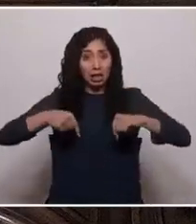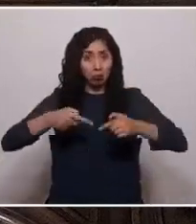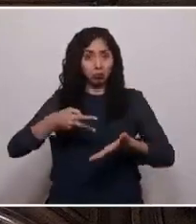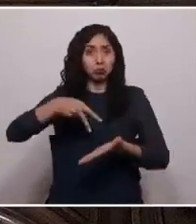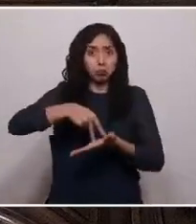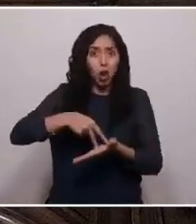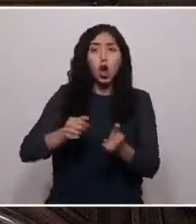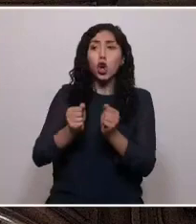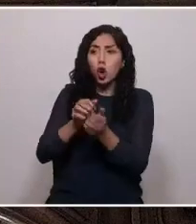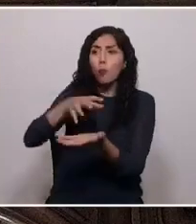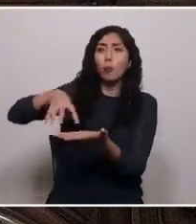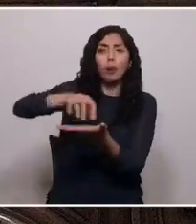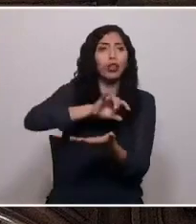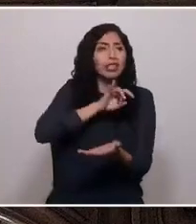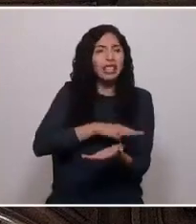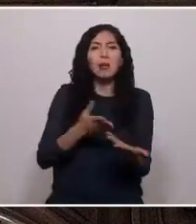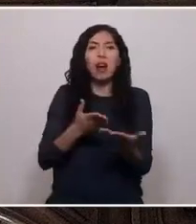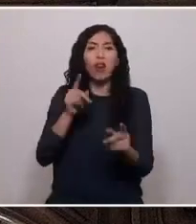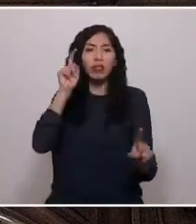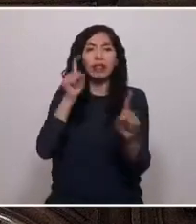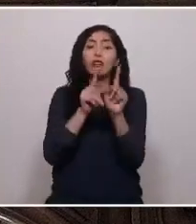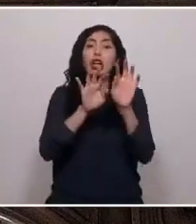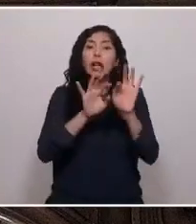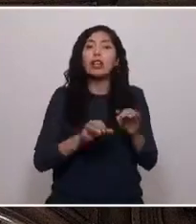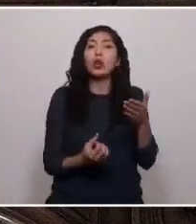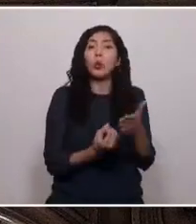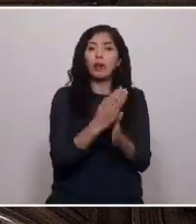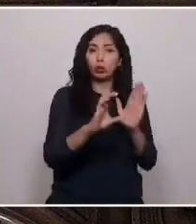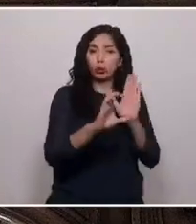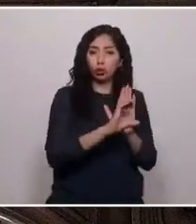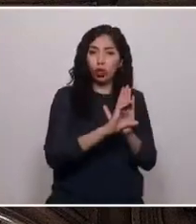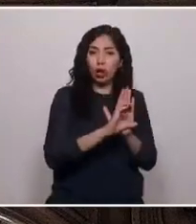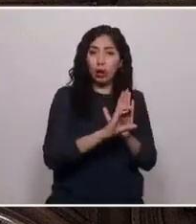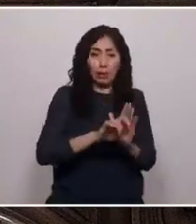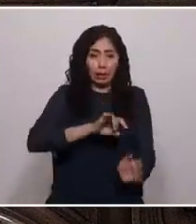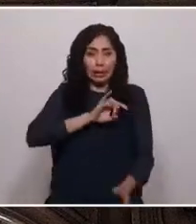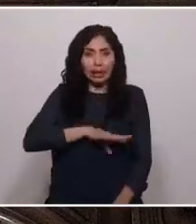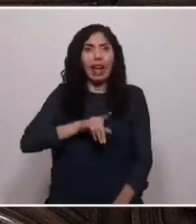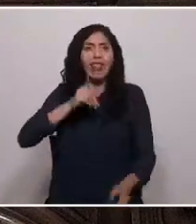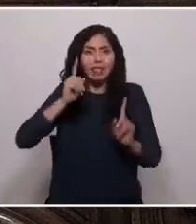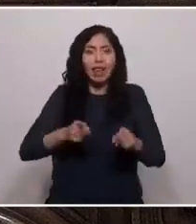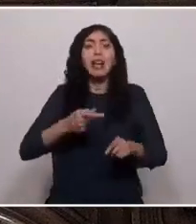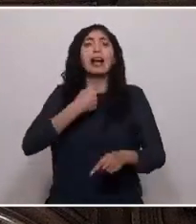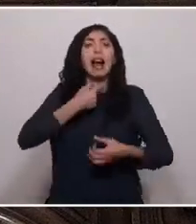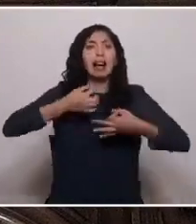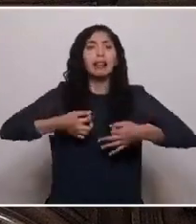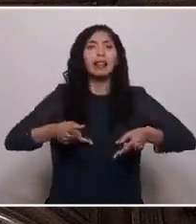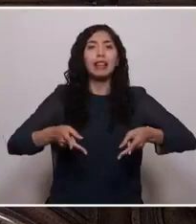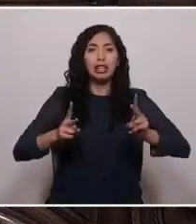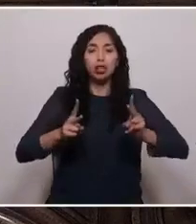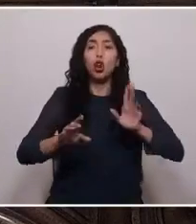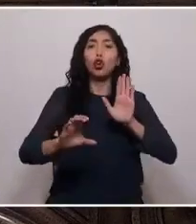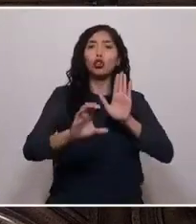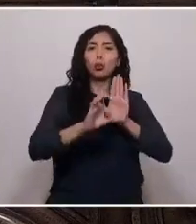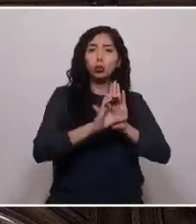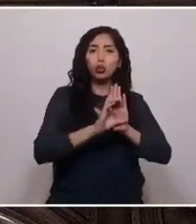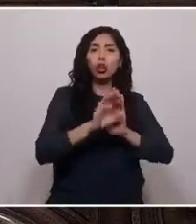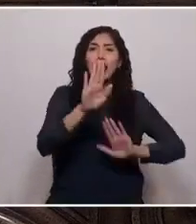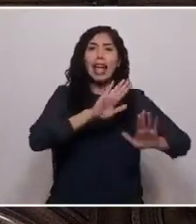escribir esta nueva constitución, para que Chile sea un país garante de derechos por una constitución ecologista,